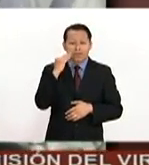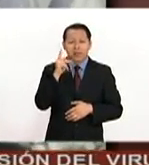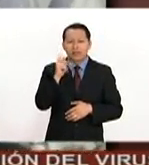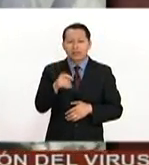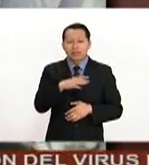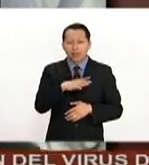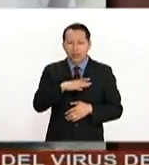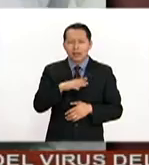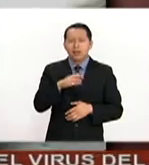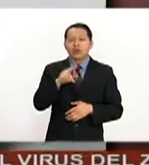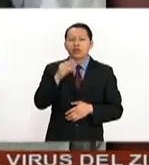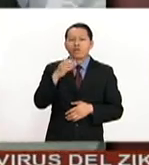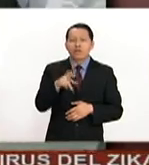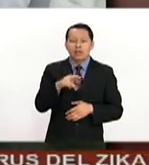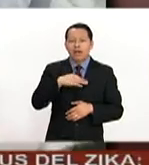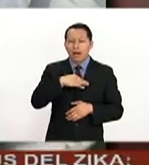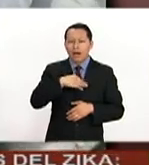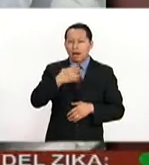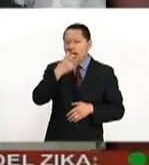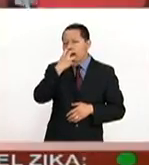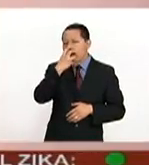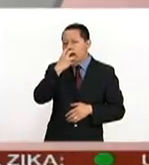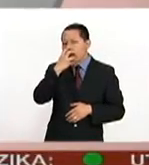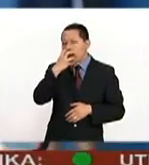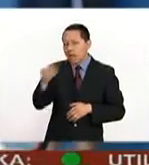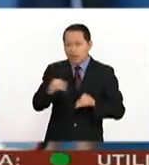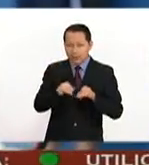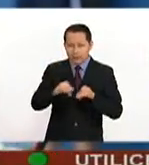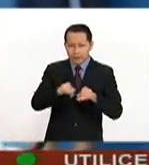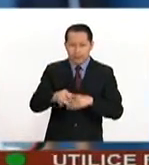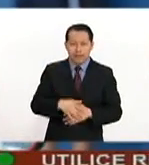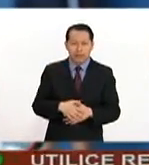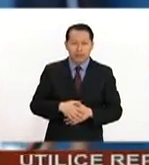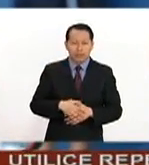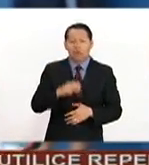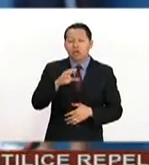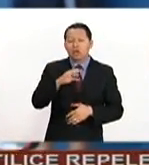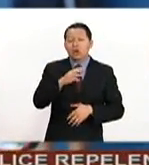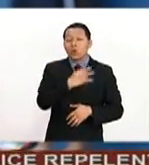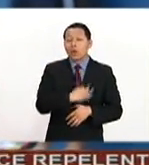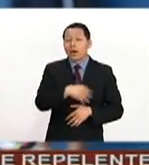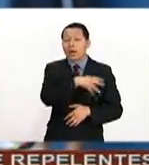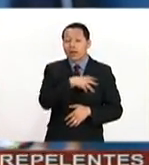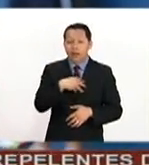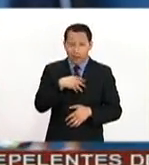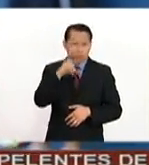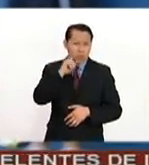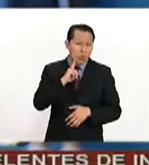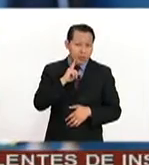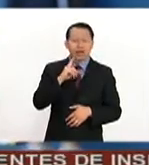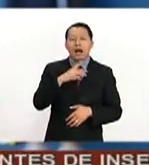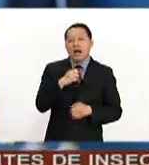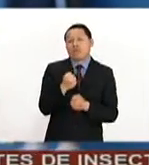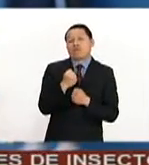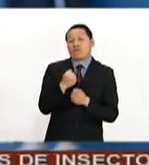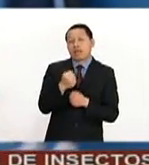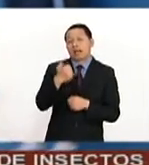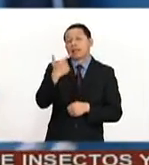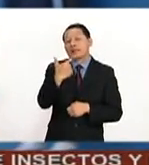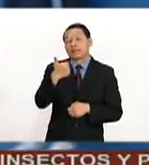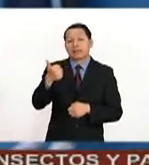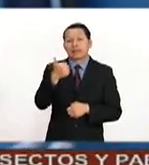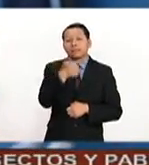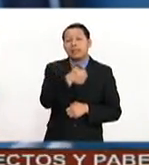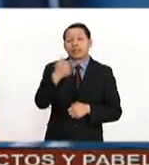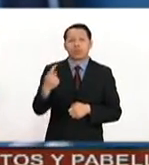a CEO de Uber gritando a uno de sus empleados. La croata Aja Tomlanovic sorprende al vencer 7-6 y